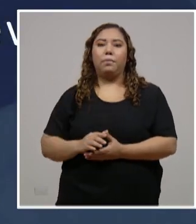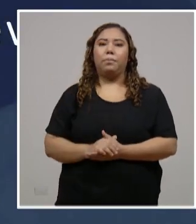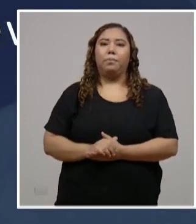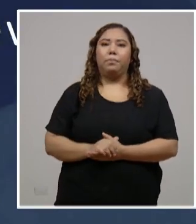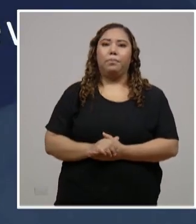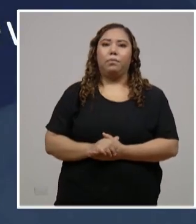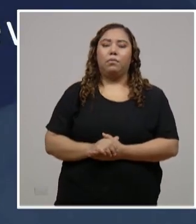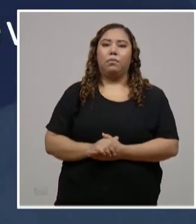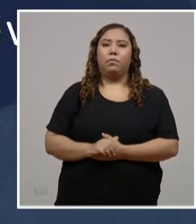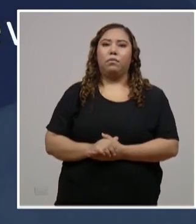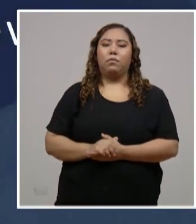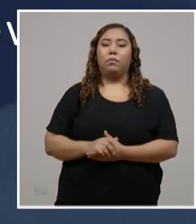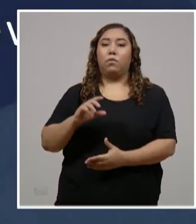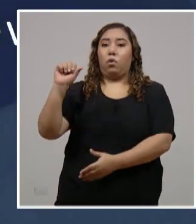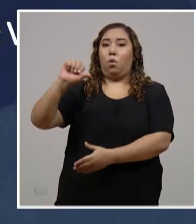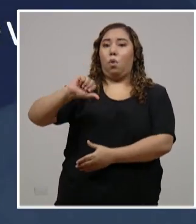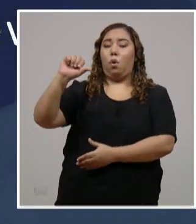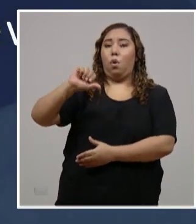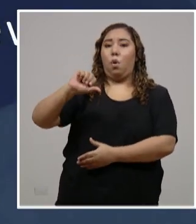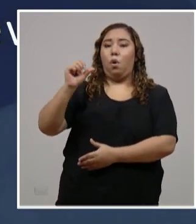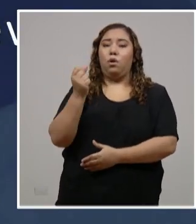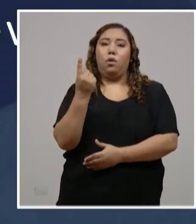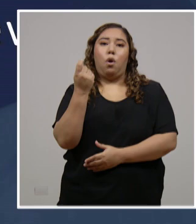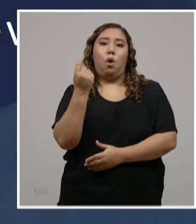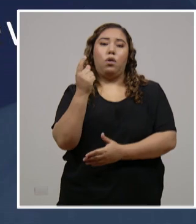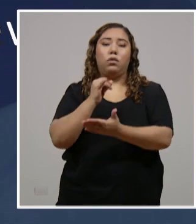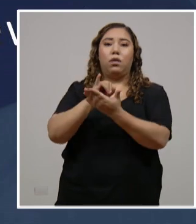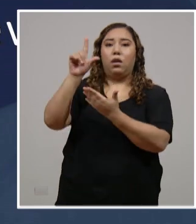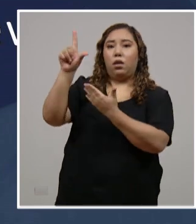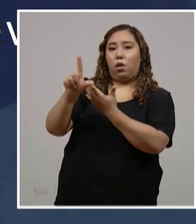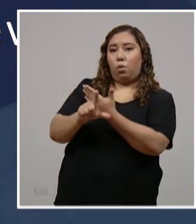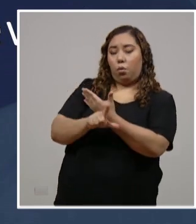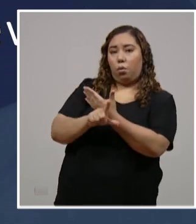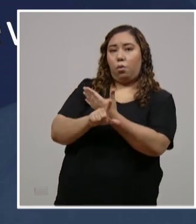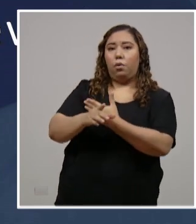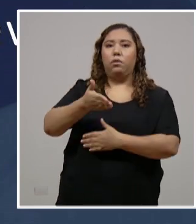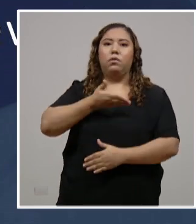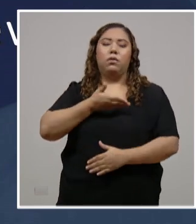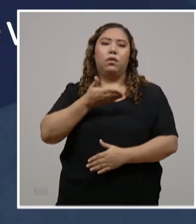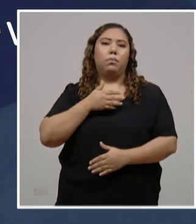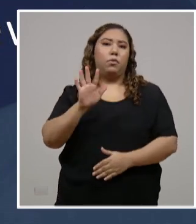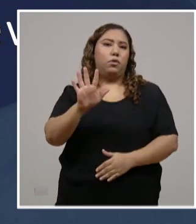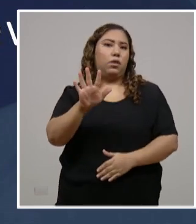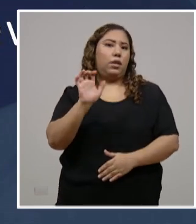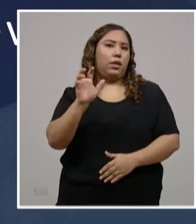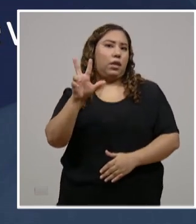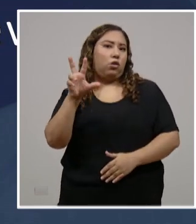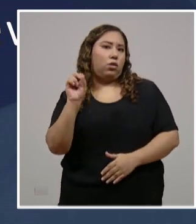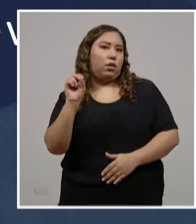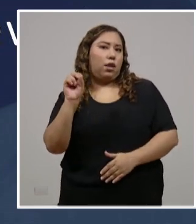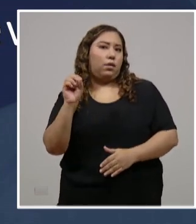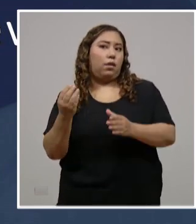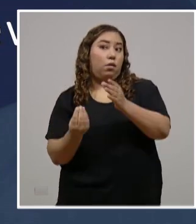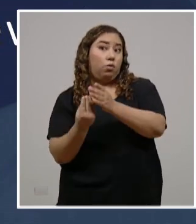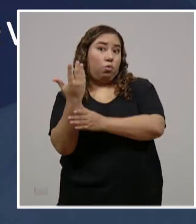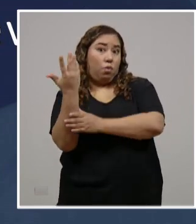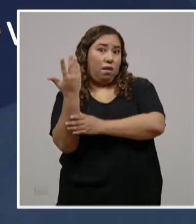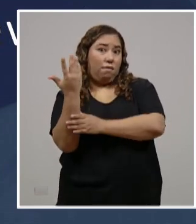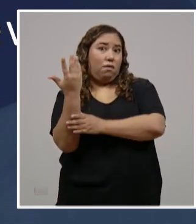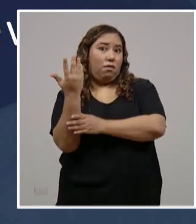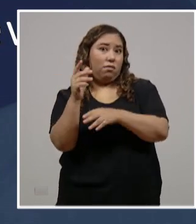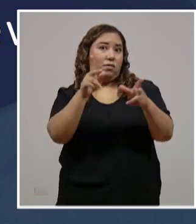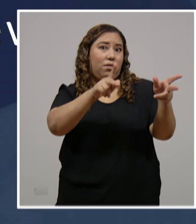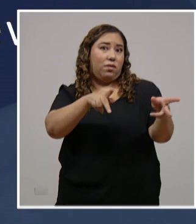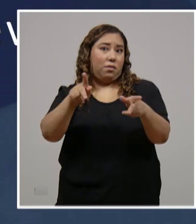Hoy, 11 de julio del 2020, tenemos 530 nuevos casos. Lo que suman durante